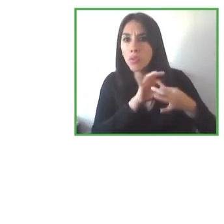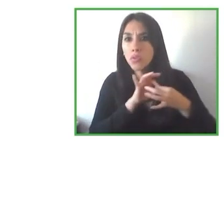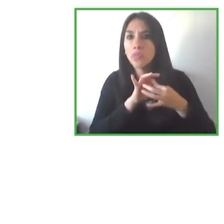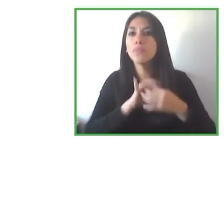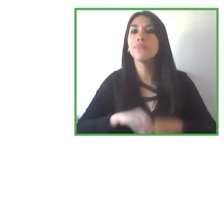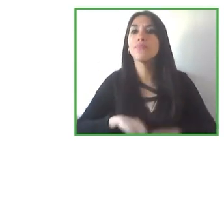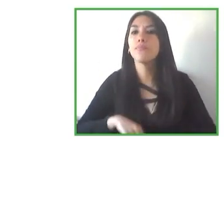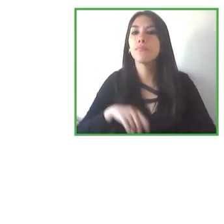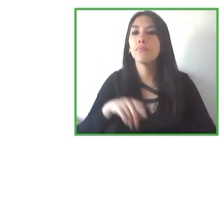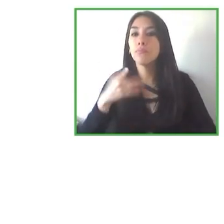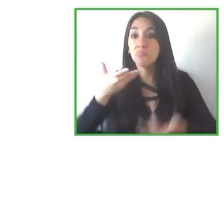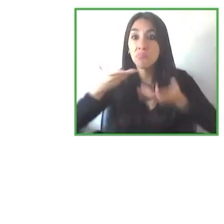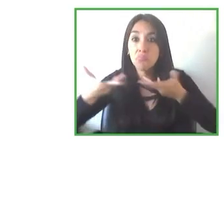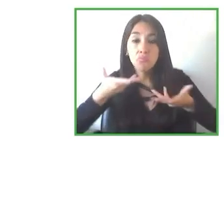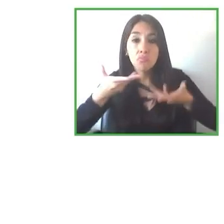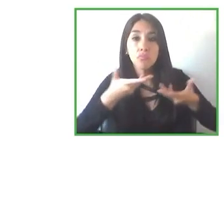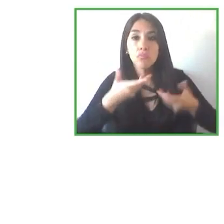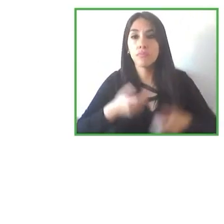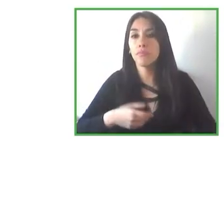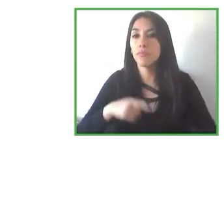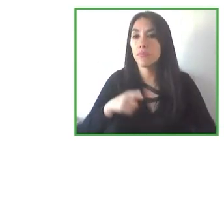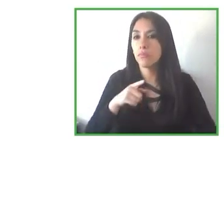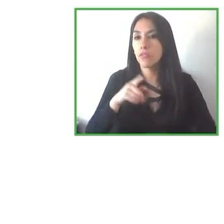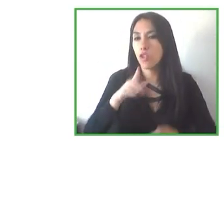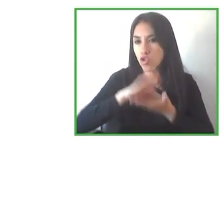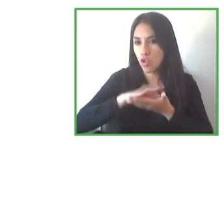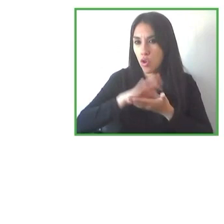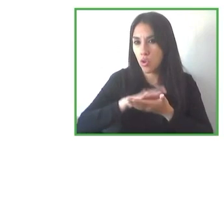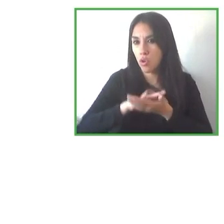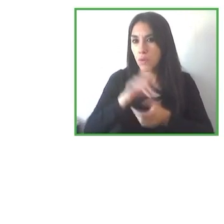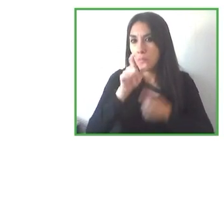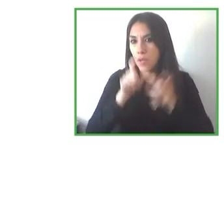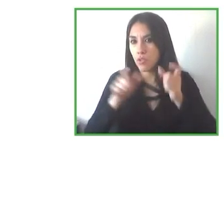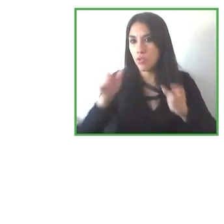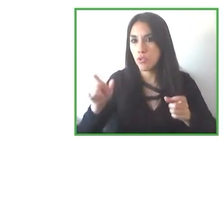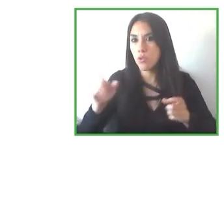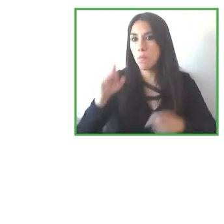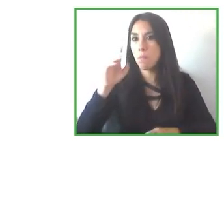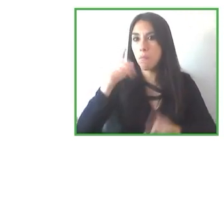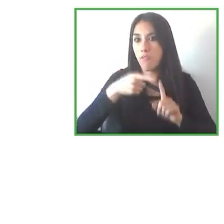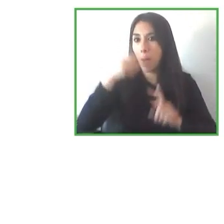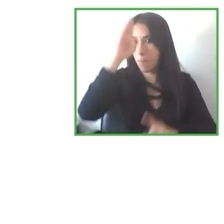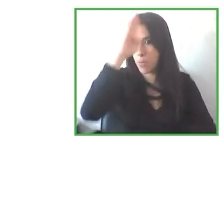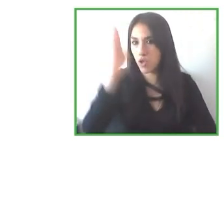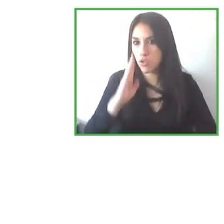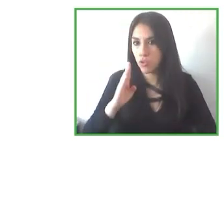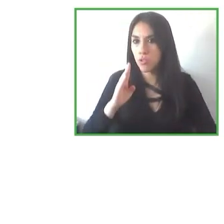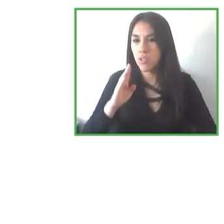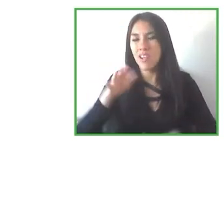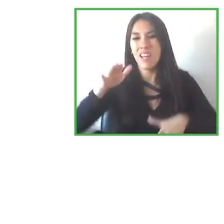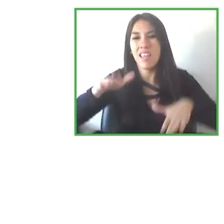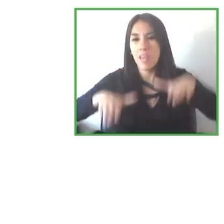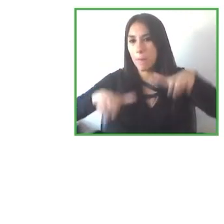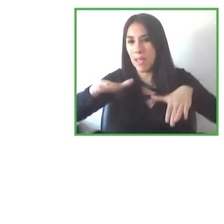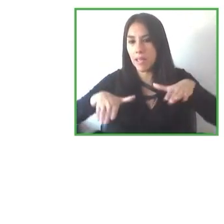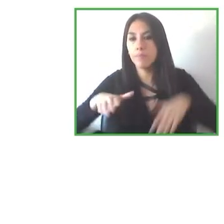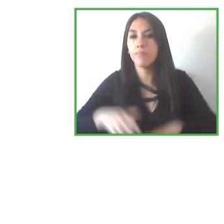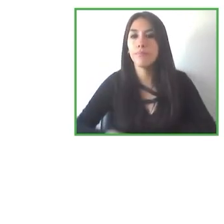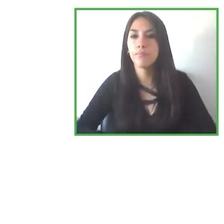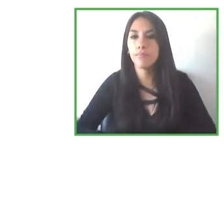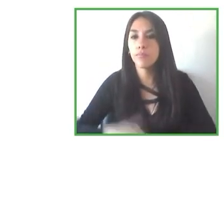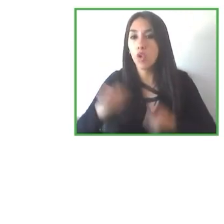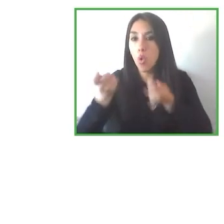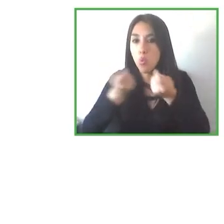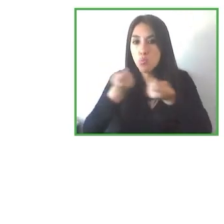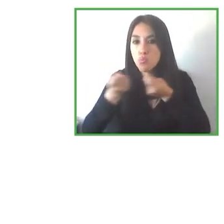eso depende del sector de la compañía o del negocio y cuáles sean sus propiedades prioridades si